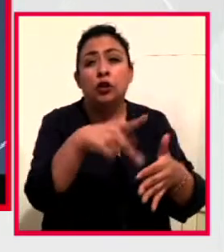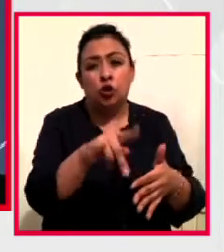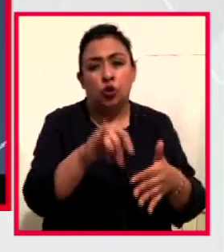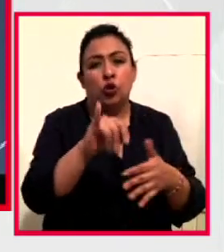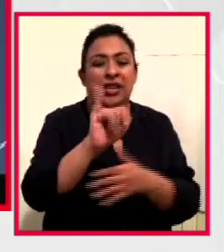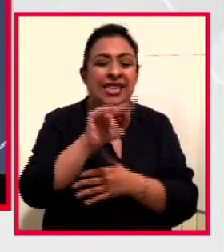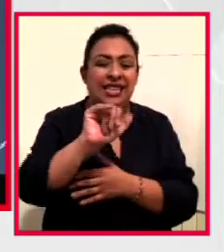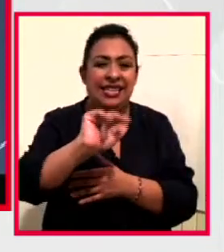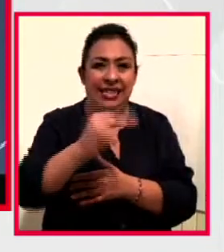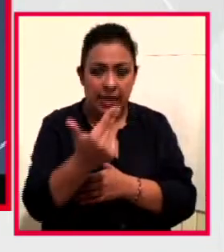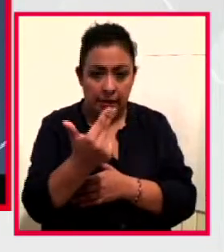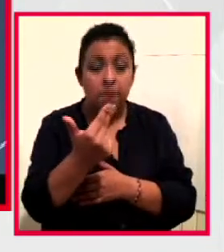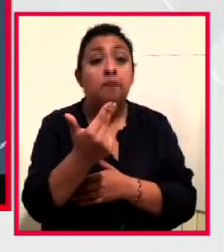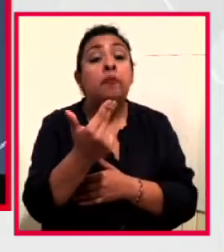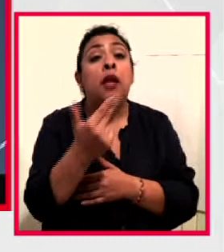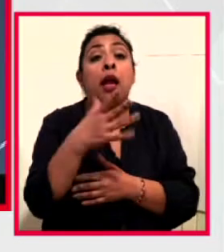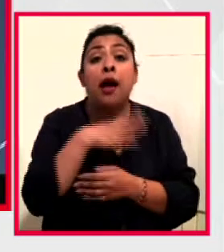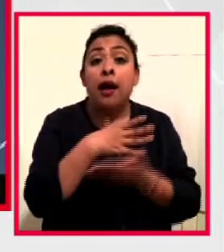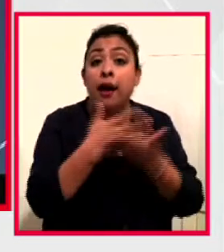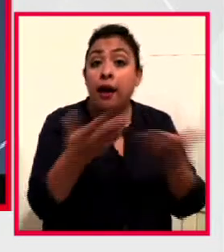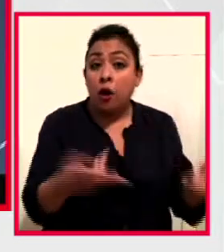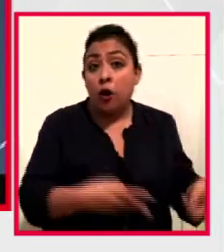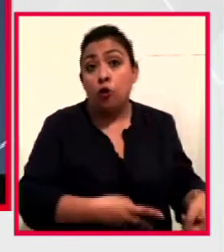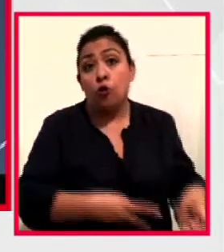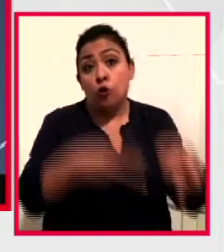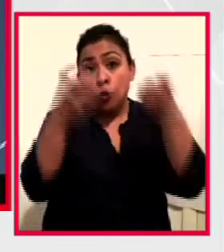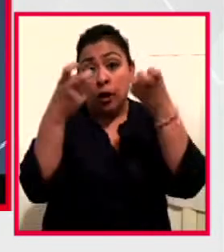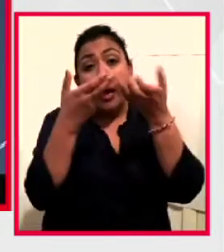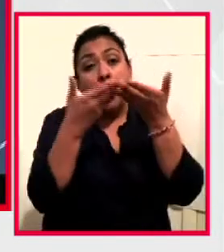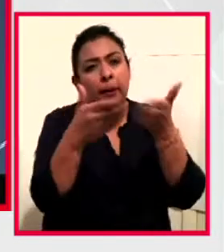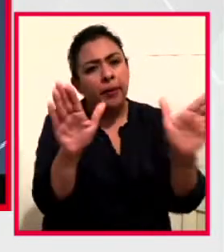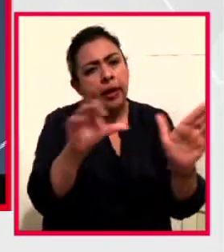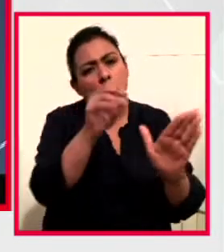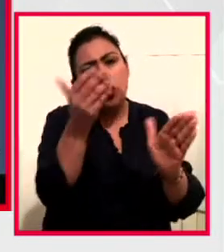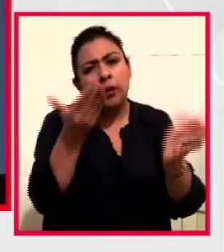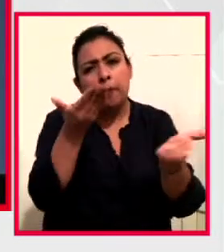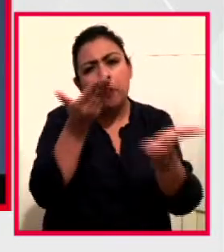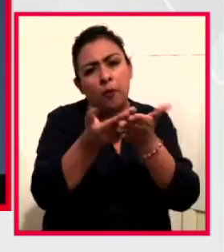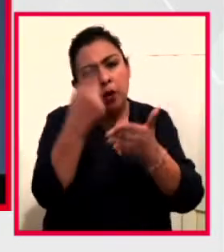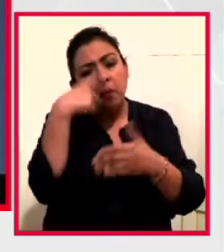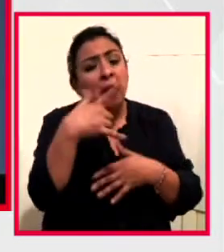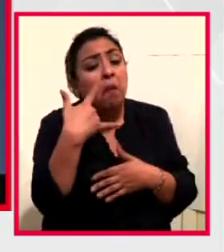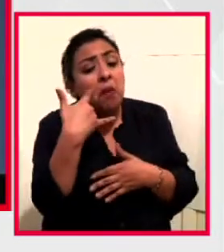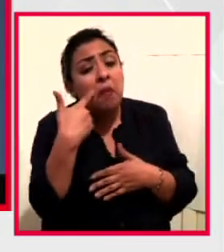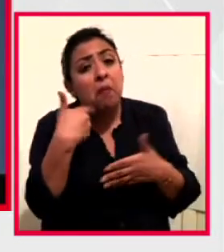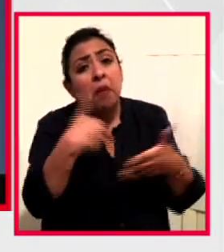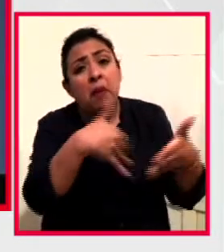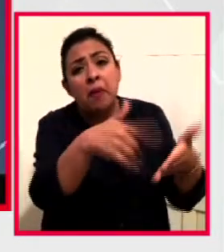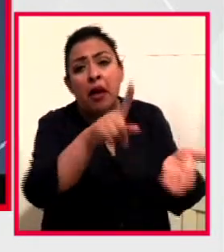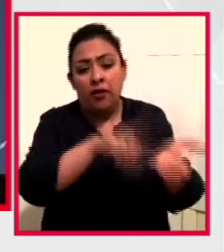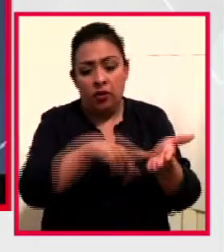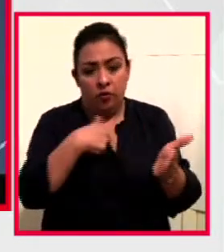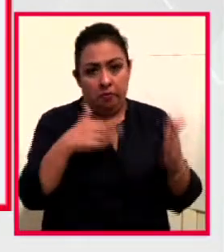de Antropología y Historia, están a nuestra disposición otra alternativa para consultarlos desde casa.